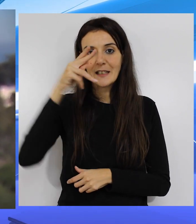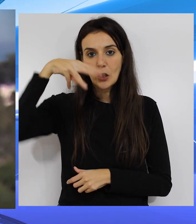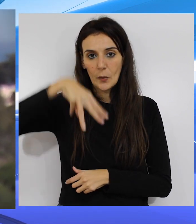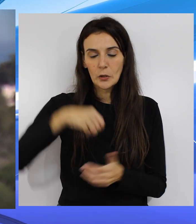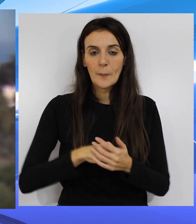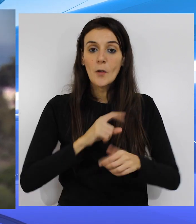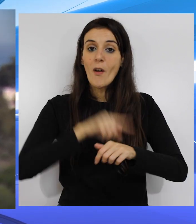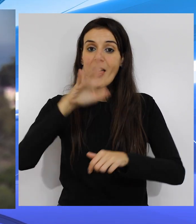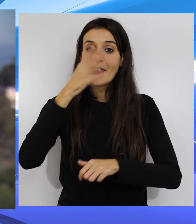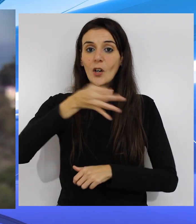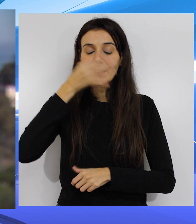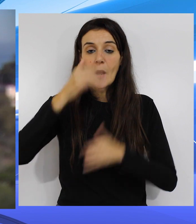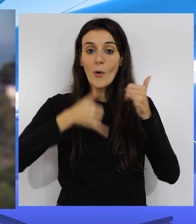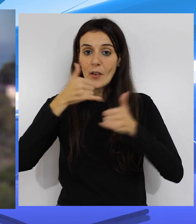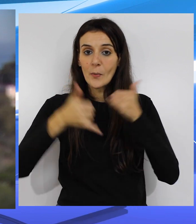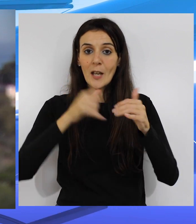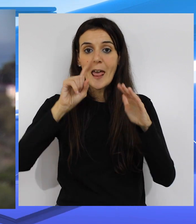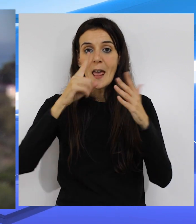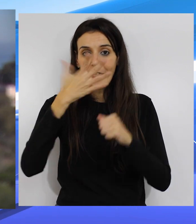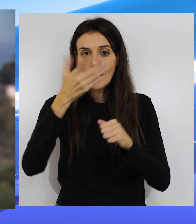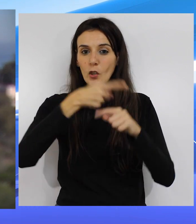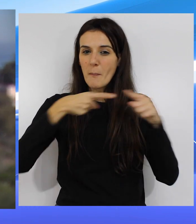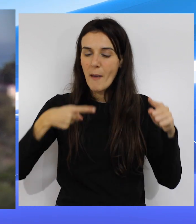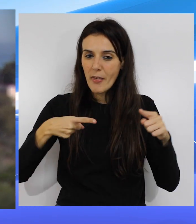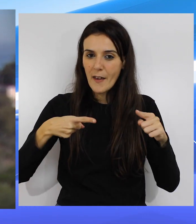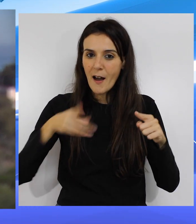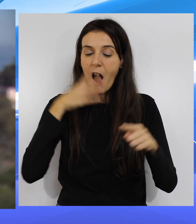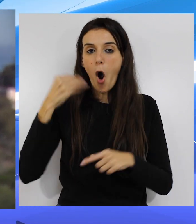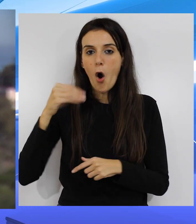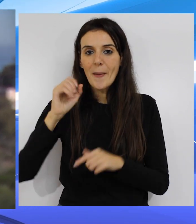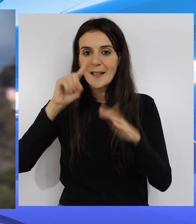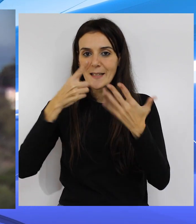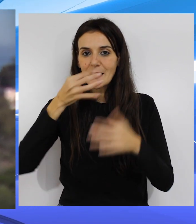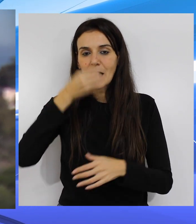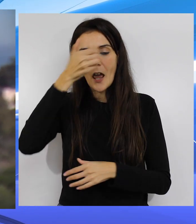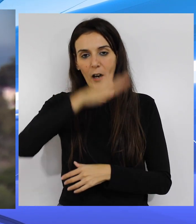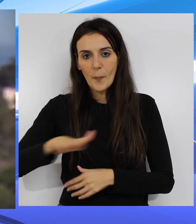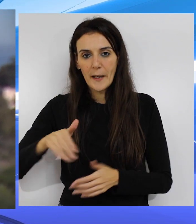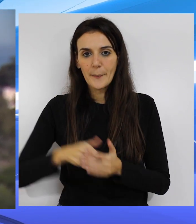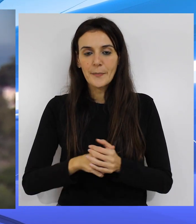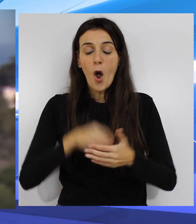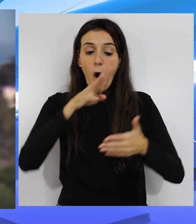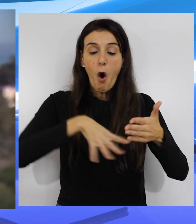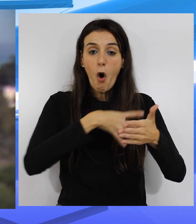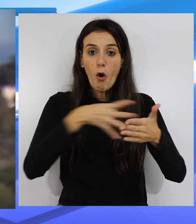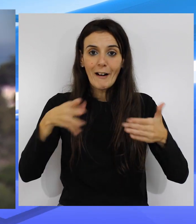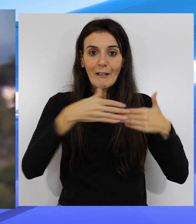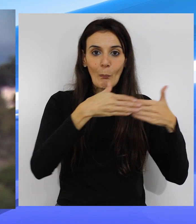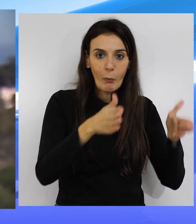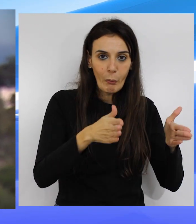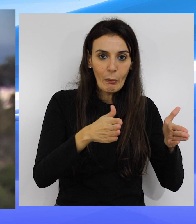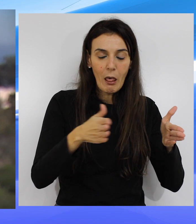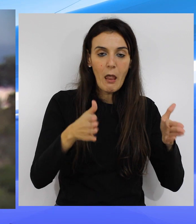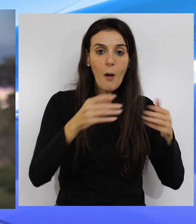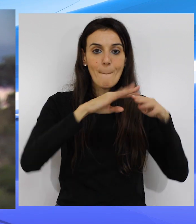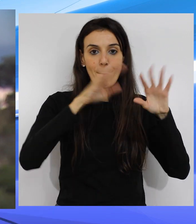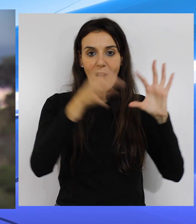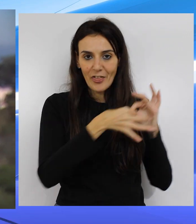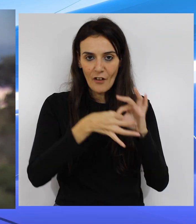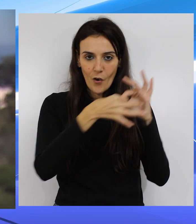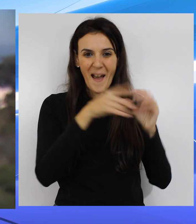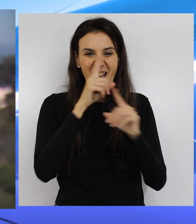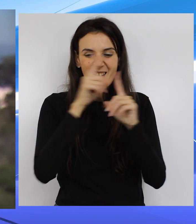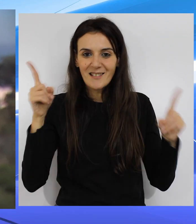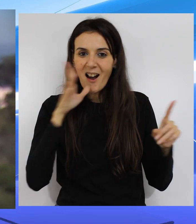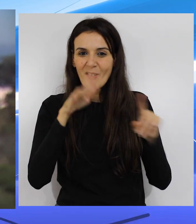20, a las 5 la de mountain bike y luego 5 y media a la joven y a las 6 la benjamín. Son los horarios que se abre la plataforma. Este